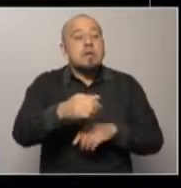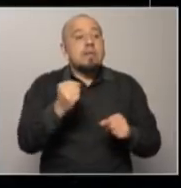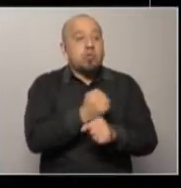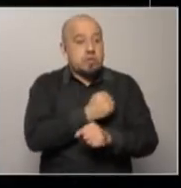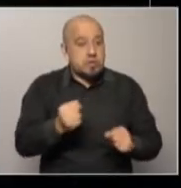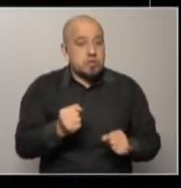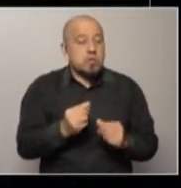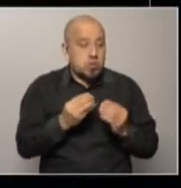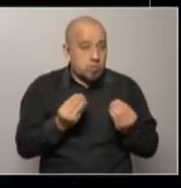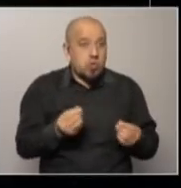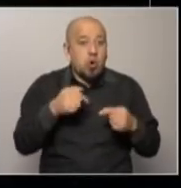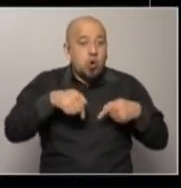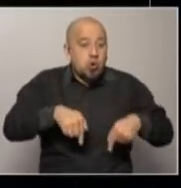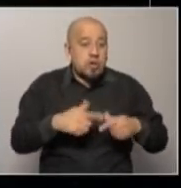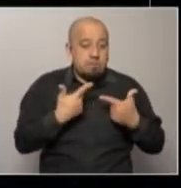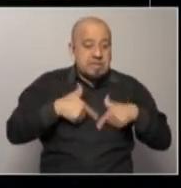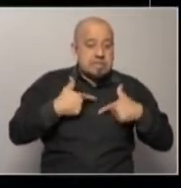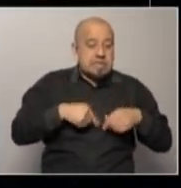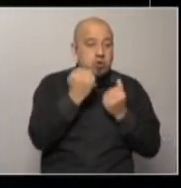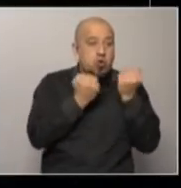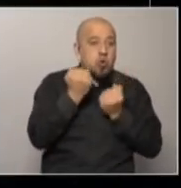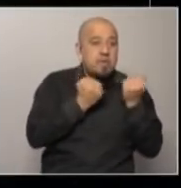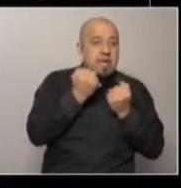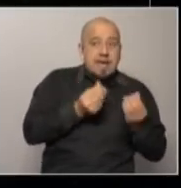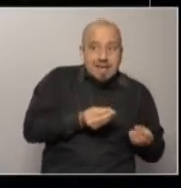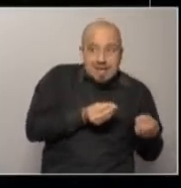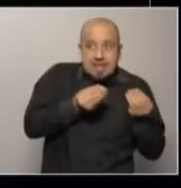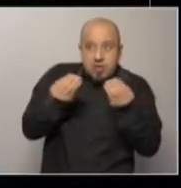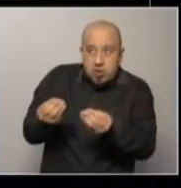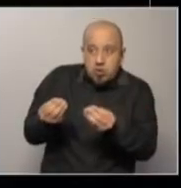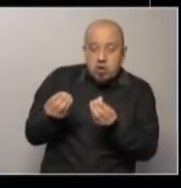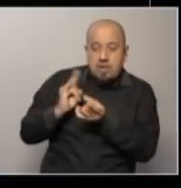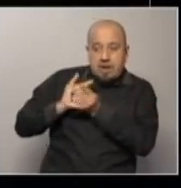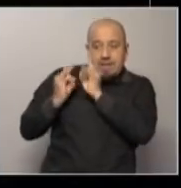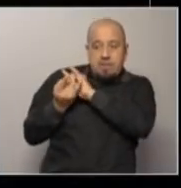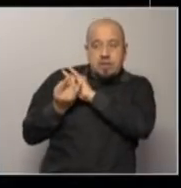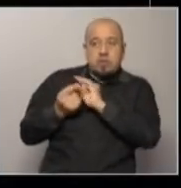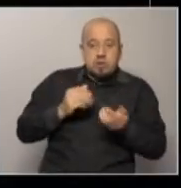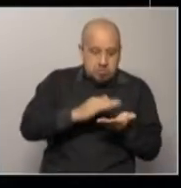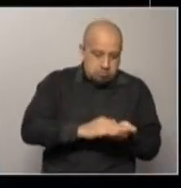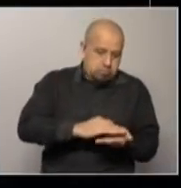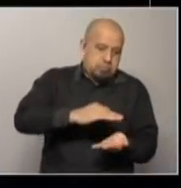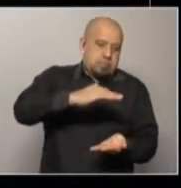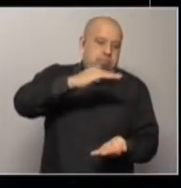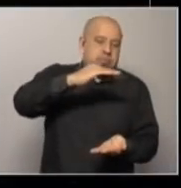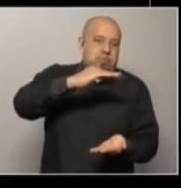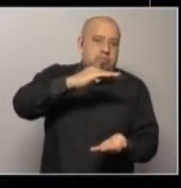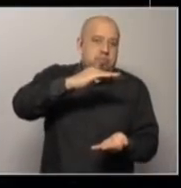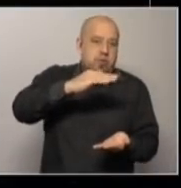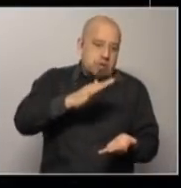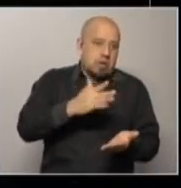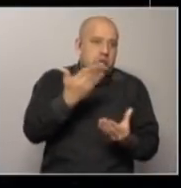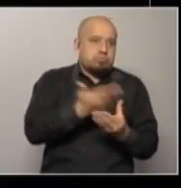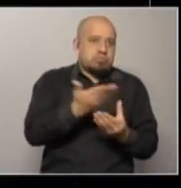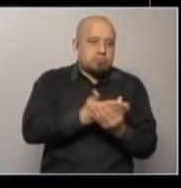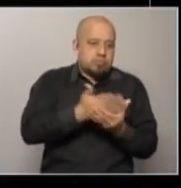el Ministerio de Economía le llevó al Parlamento ese volumen bien grande. Es como un acto institucional. Se podría